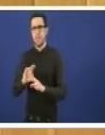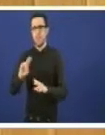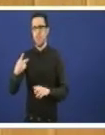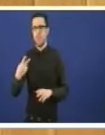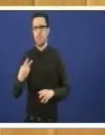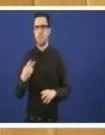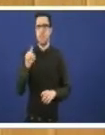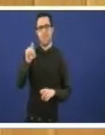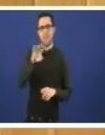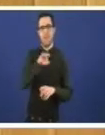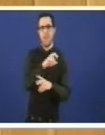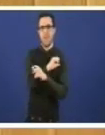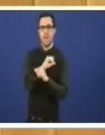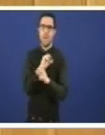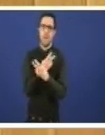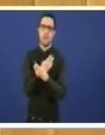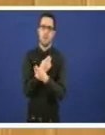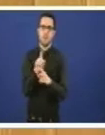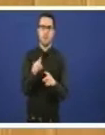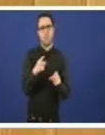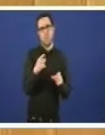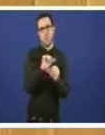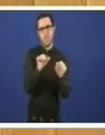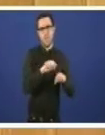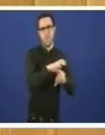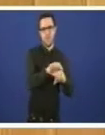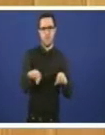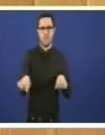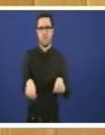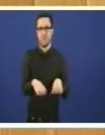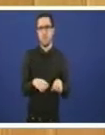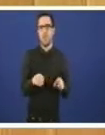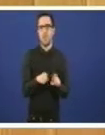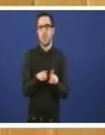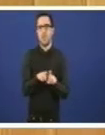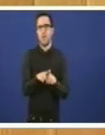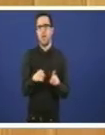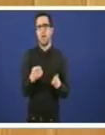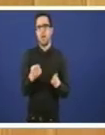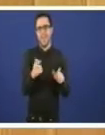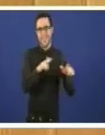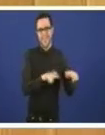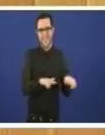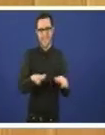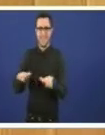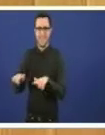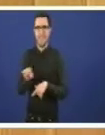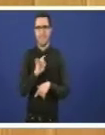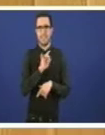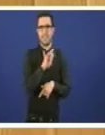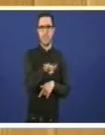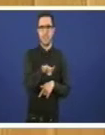modelo descentralizado. E esqueceu vostedes a decir sempre nas súas intervencións que a parte das 14 plantas de